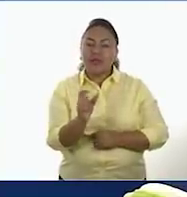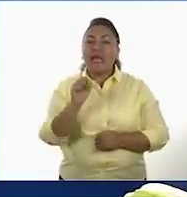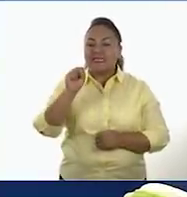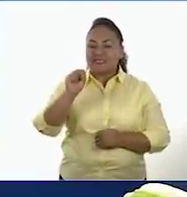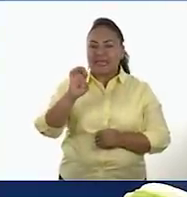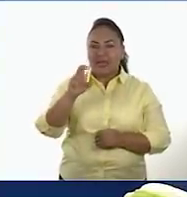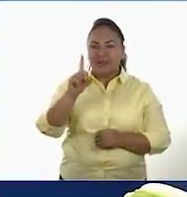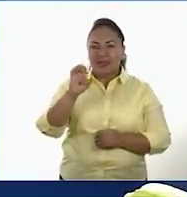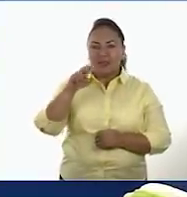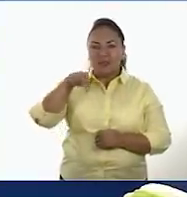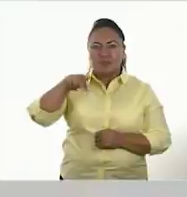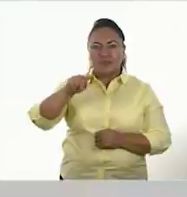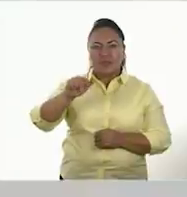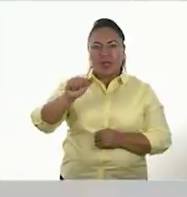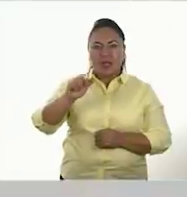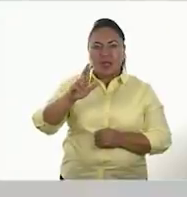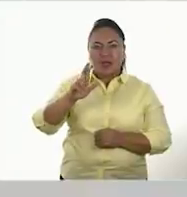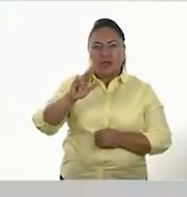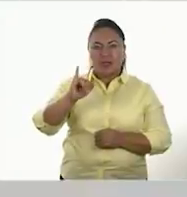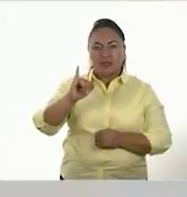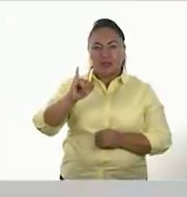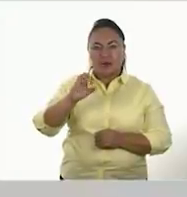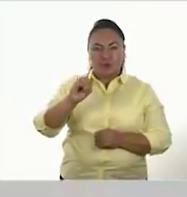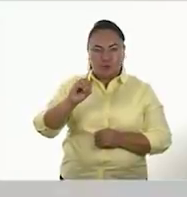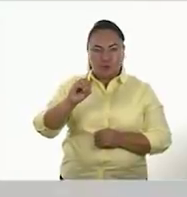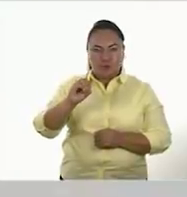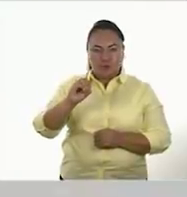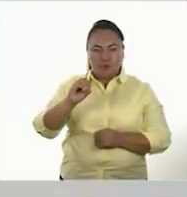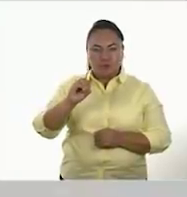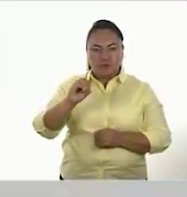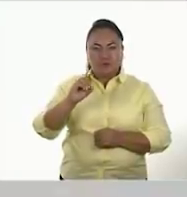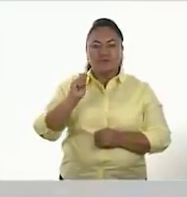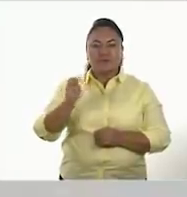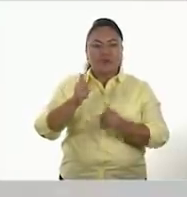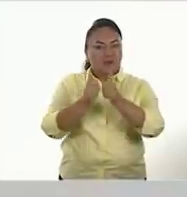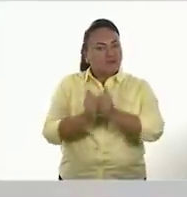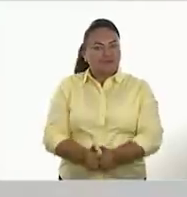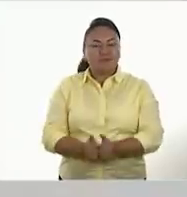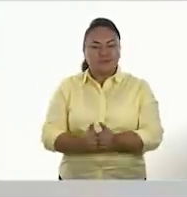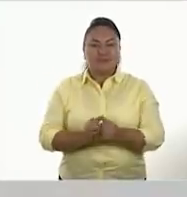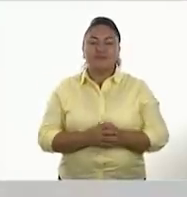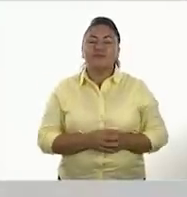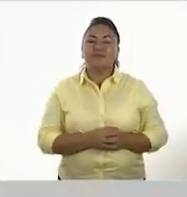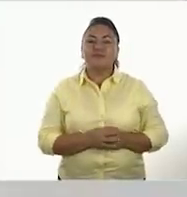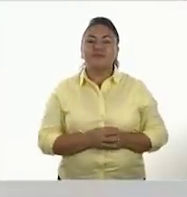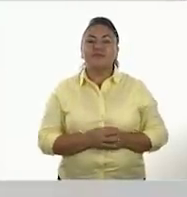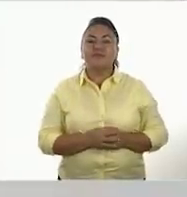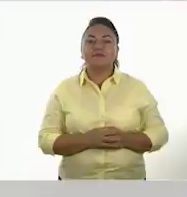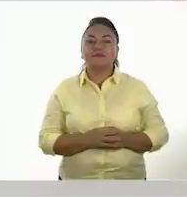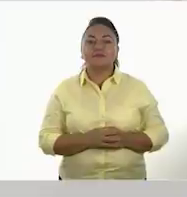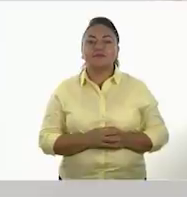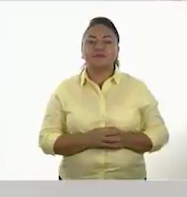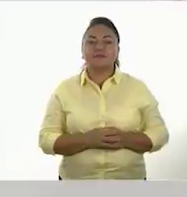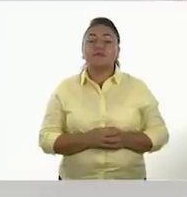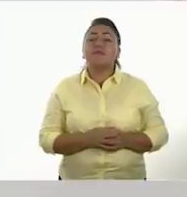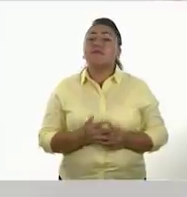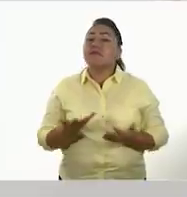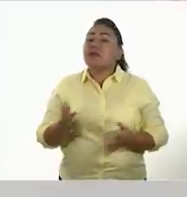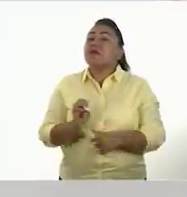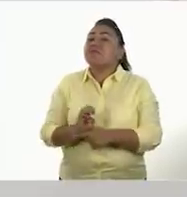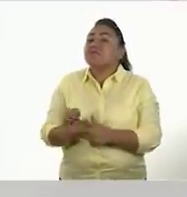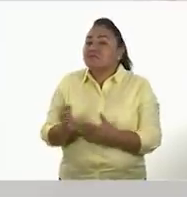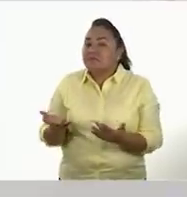sedentarios. Así es. Vamos a poner sedentario. Muy bien. Y entonces... Ahora tenemos